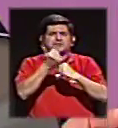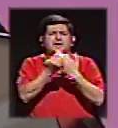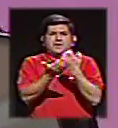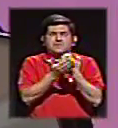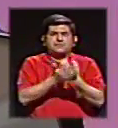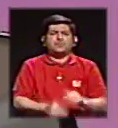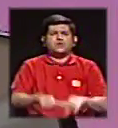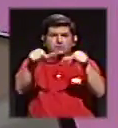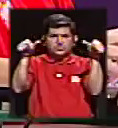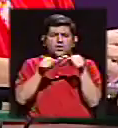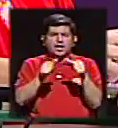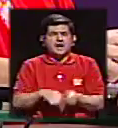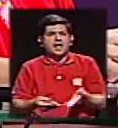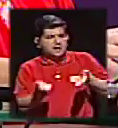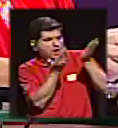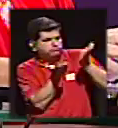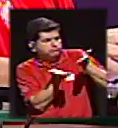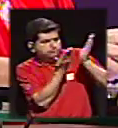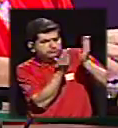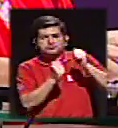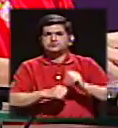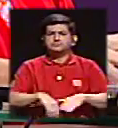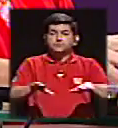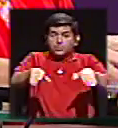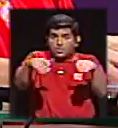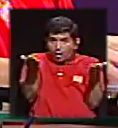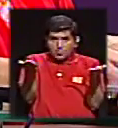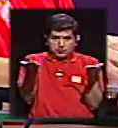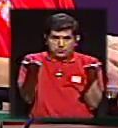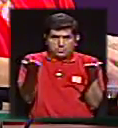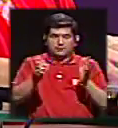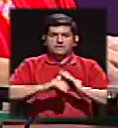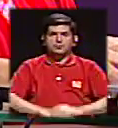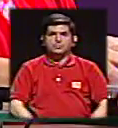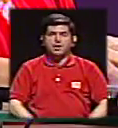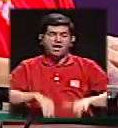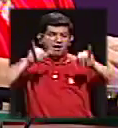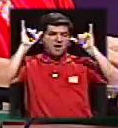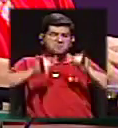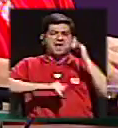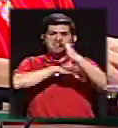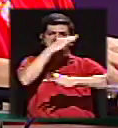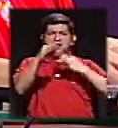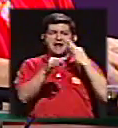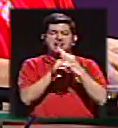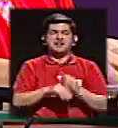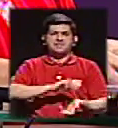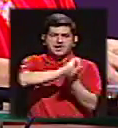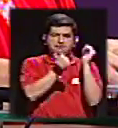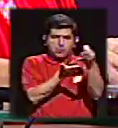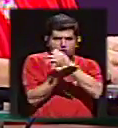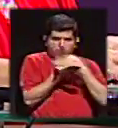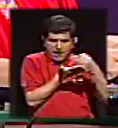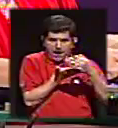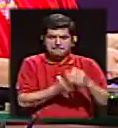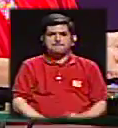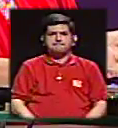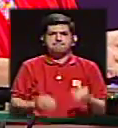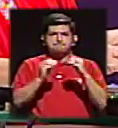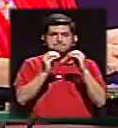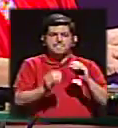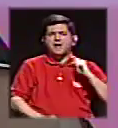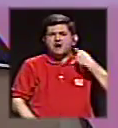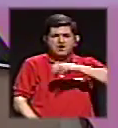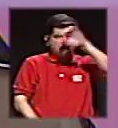al sector exportador. ¿Cómo? Bueno, sosteniendo el tipo de cambio, dándonos mayor